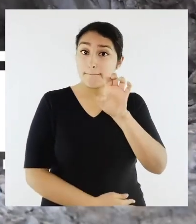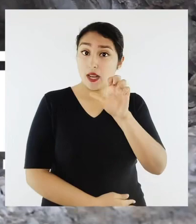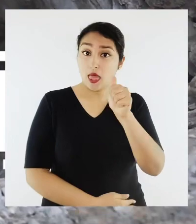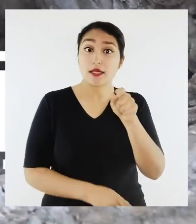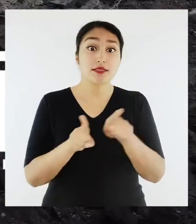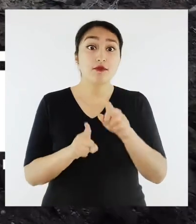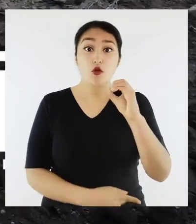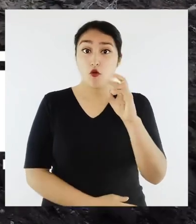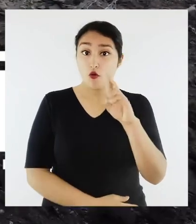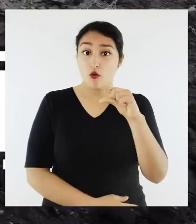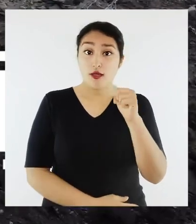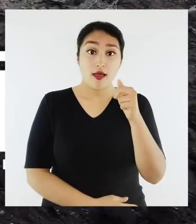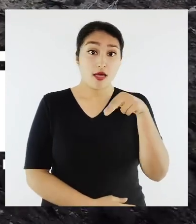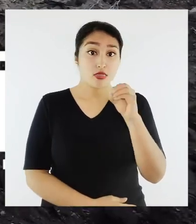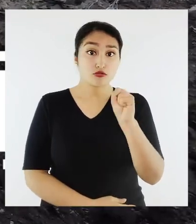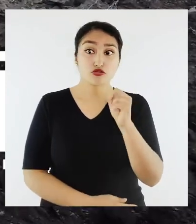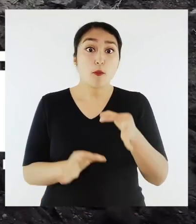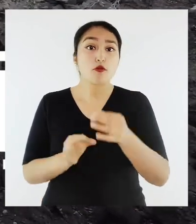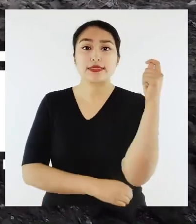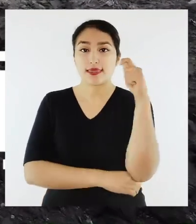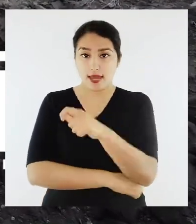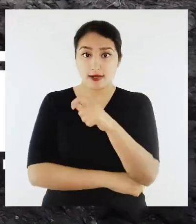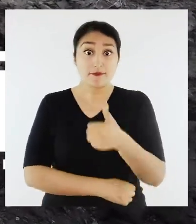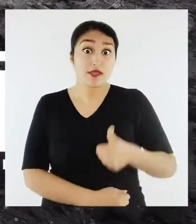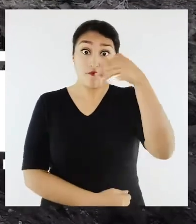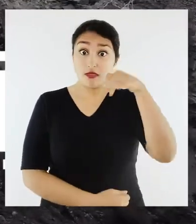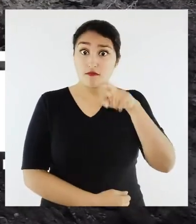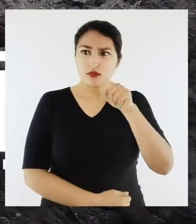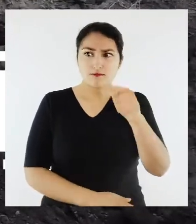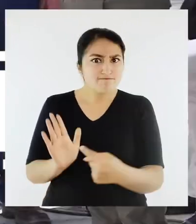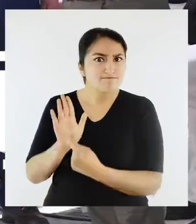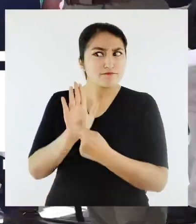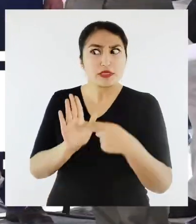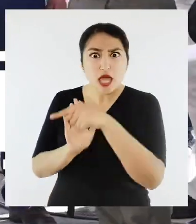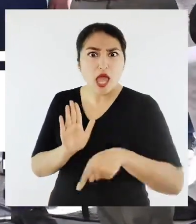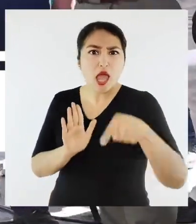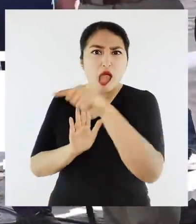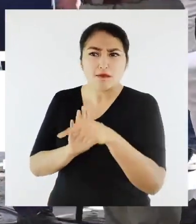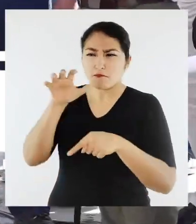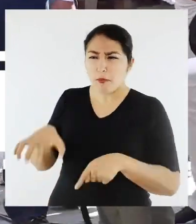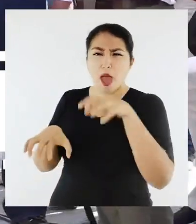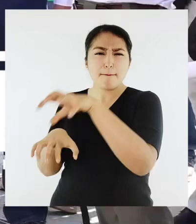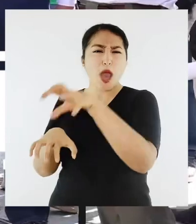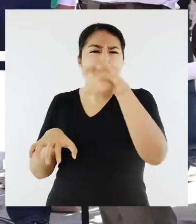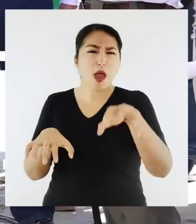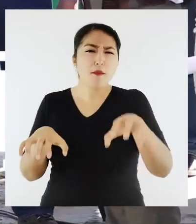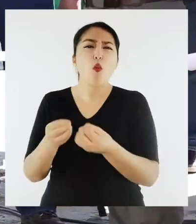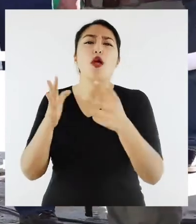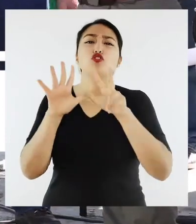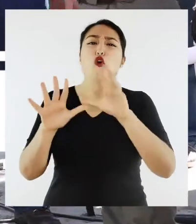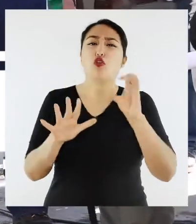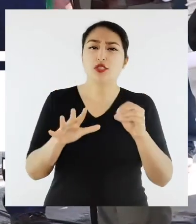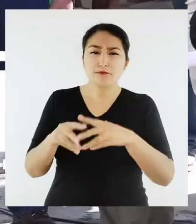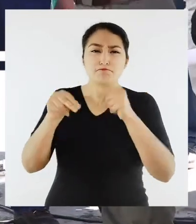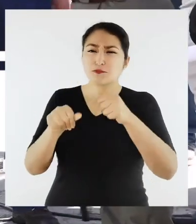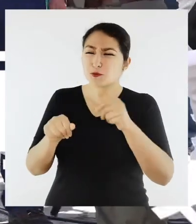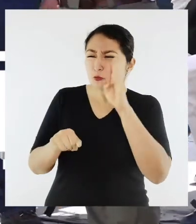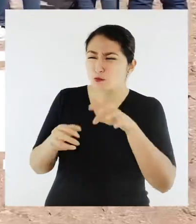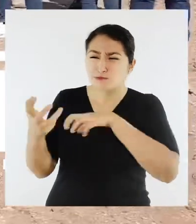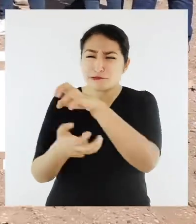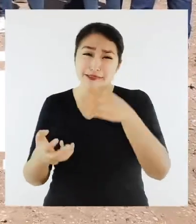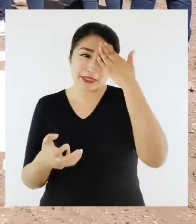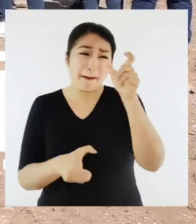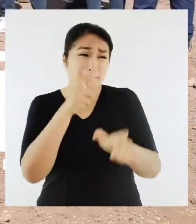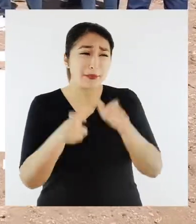provincia de Talara. El titular del Minem señaló que se está priorizando la atención de 80 pasivos ambientales que afectan a la población y